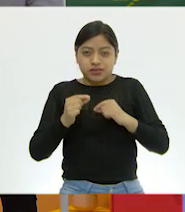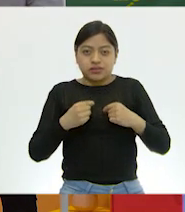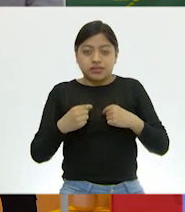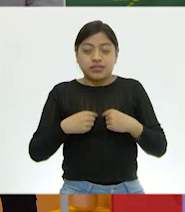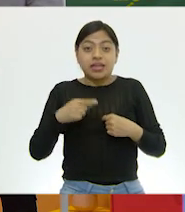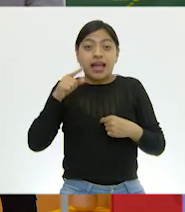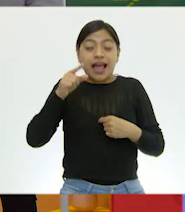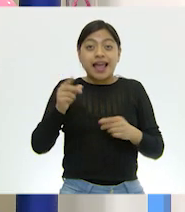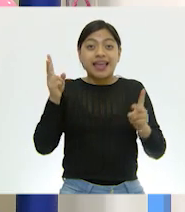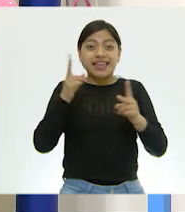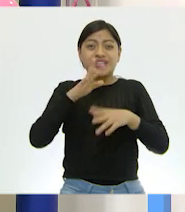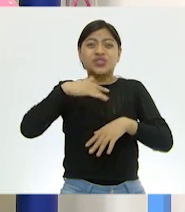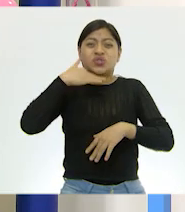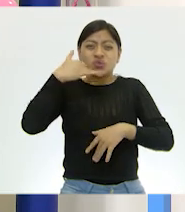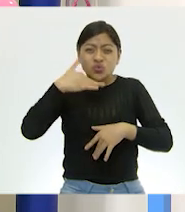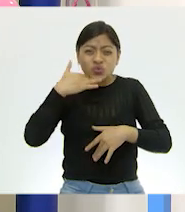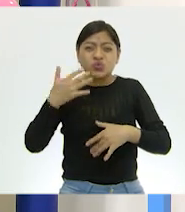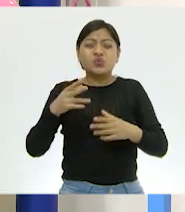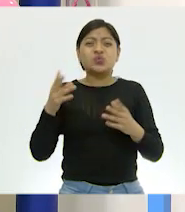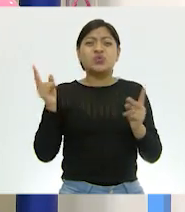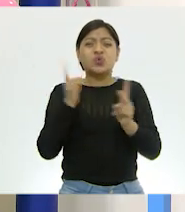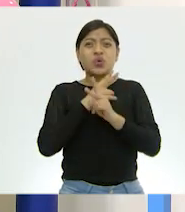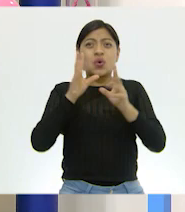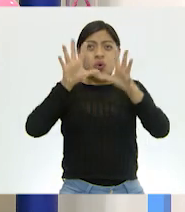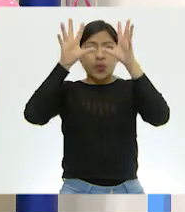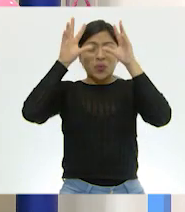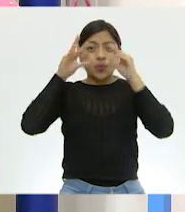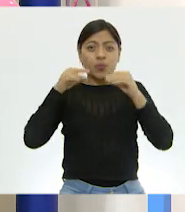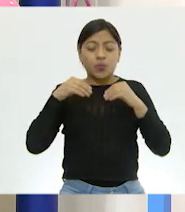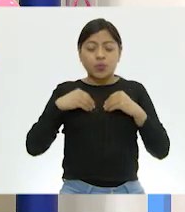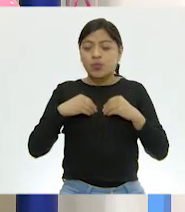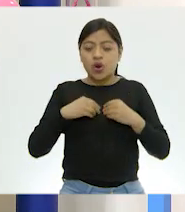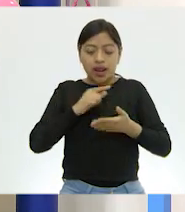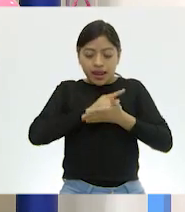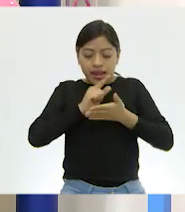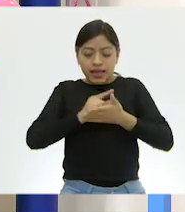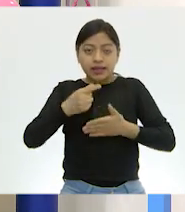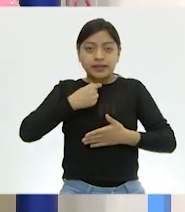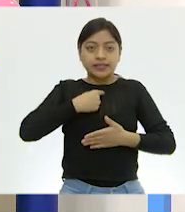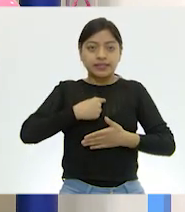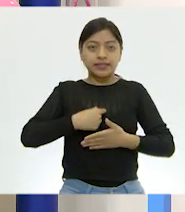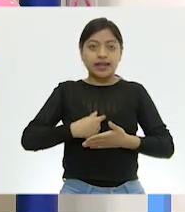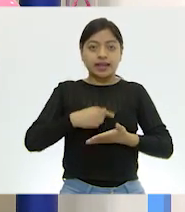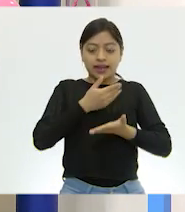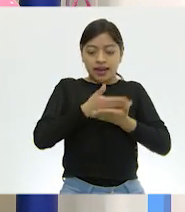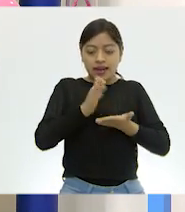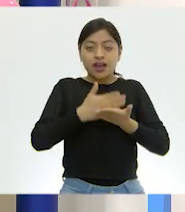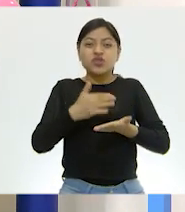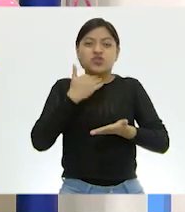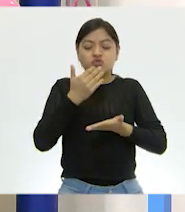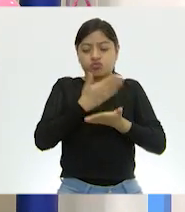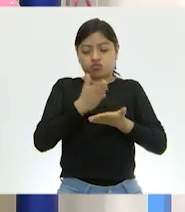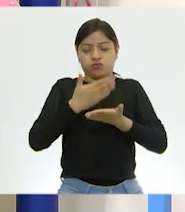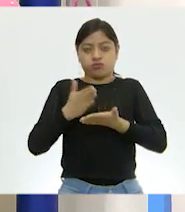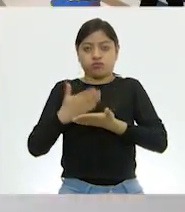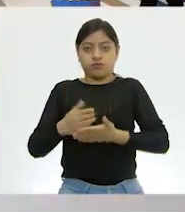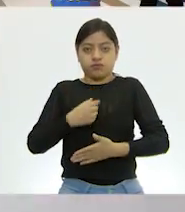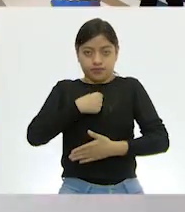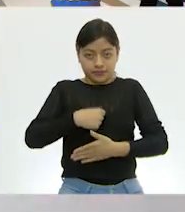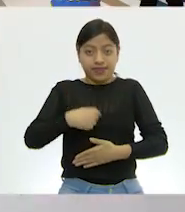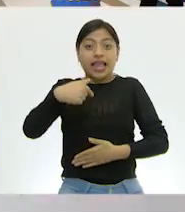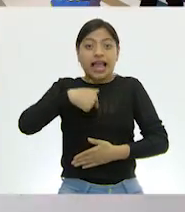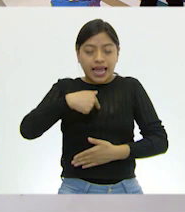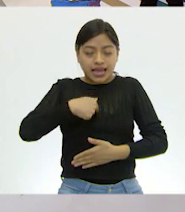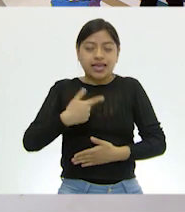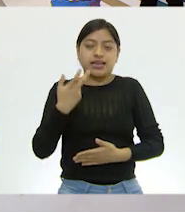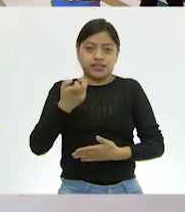más que lo que necesitamos que pase a los pulmones. Ah, muy bien. Muy bien. Ahora, ¿te das